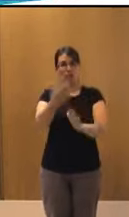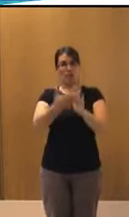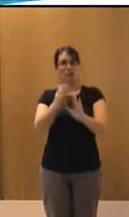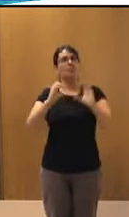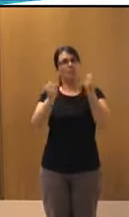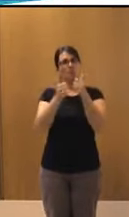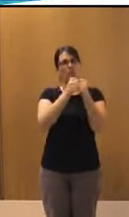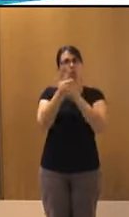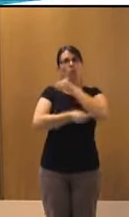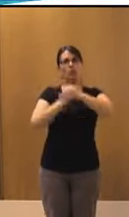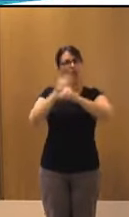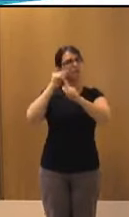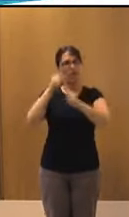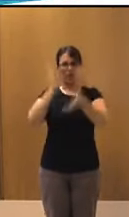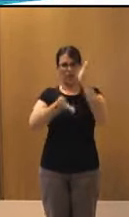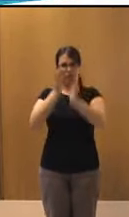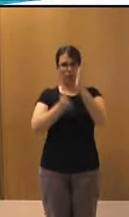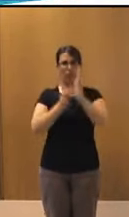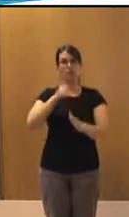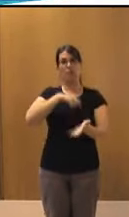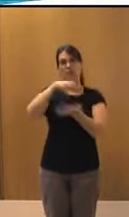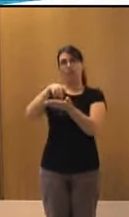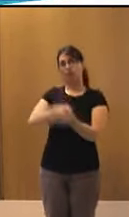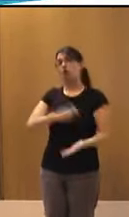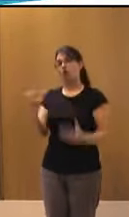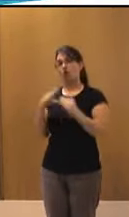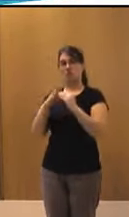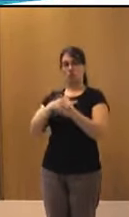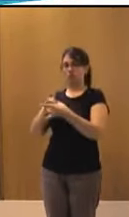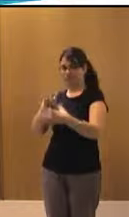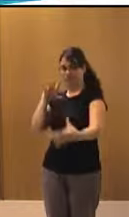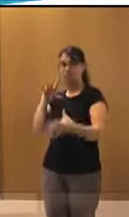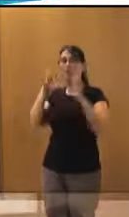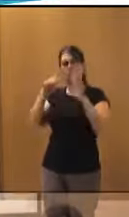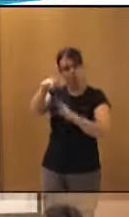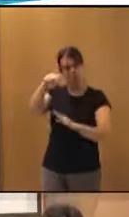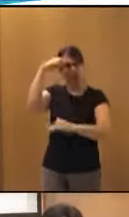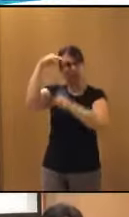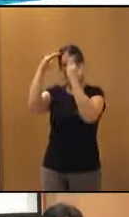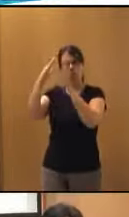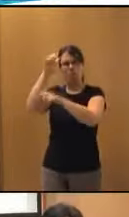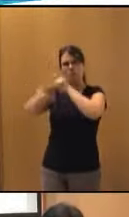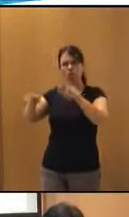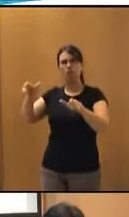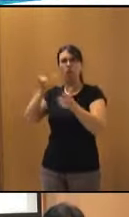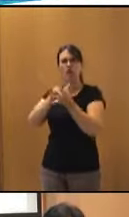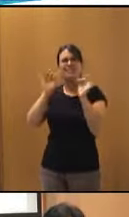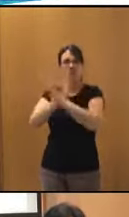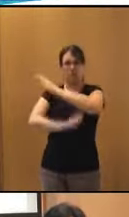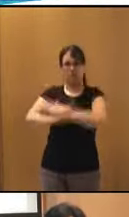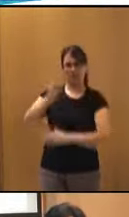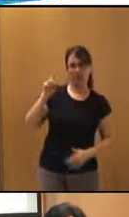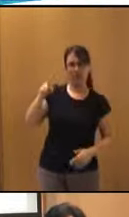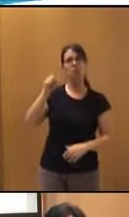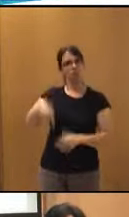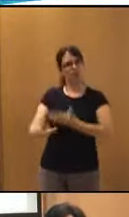la rehabilitación, centros que no son del Inserso, pero se dedican a la atención a personas con discapacidad.